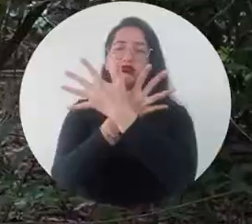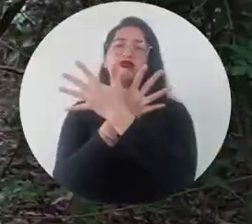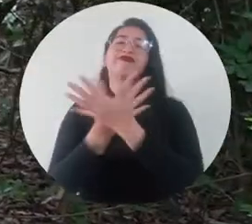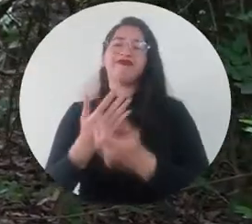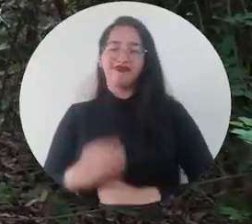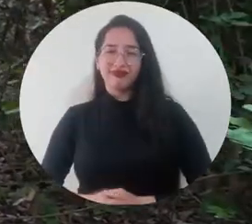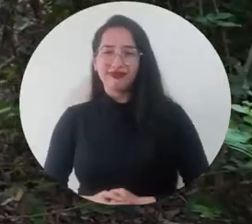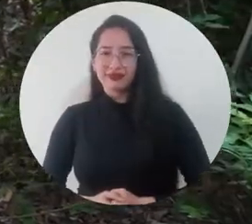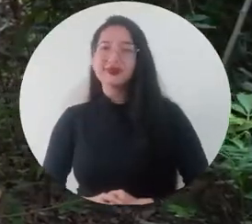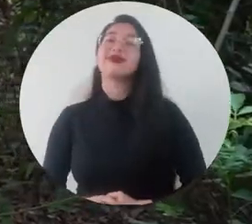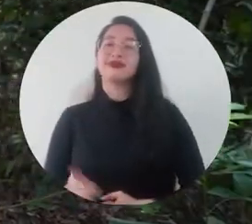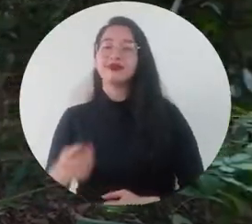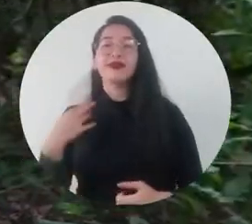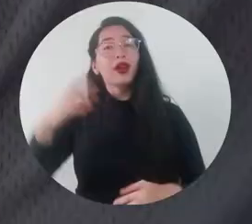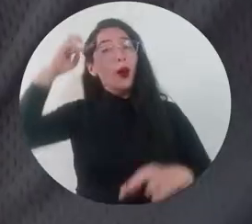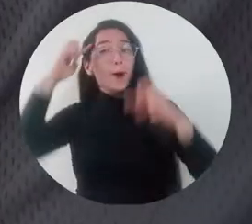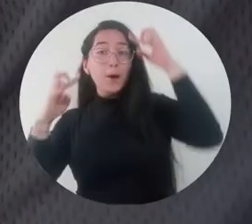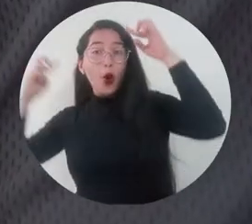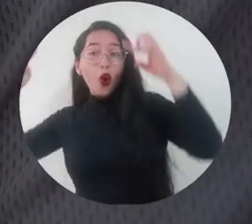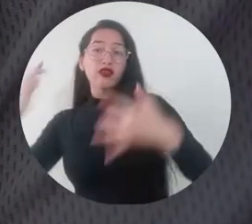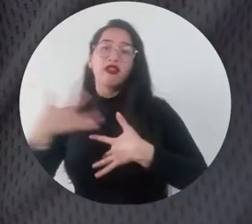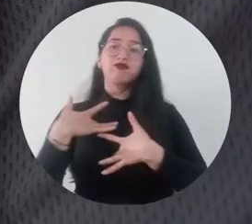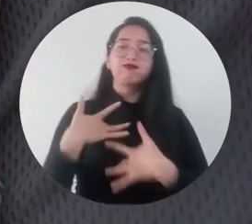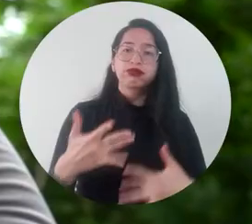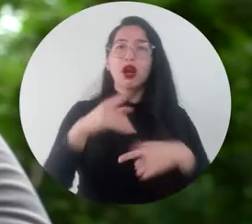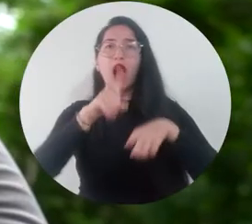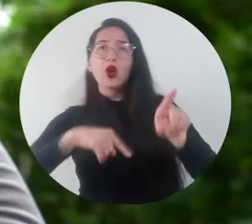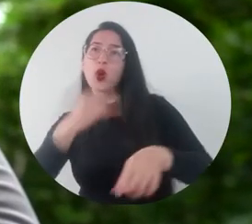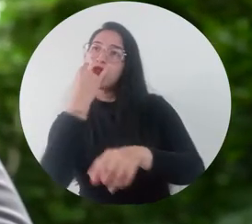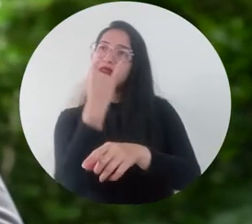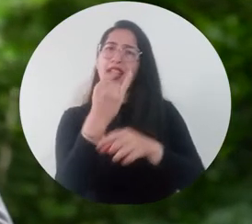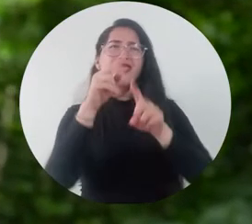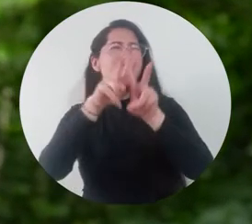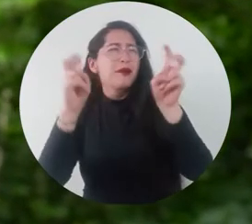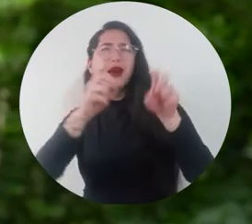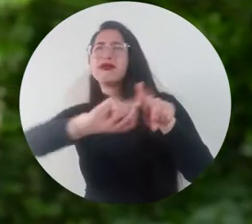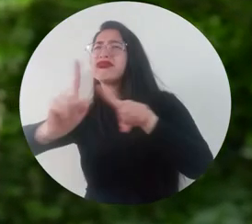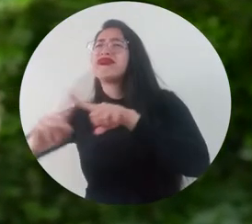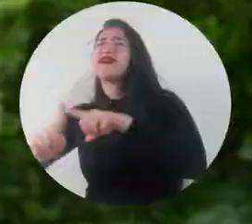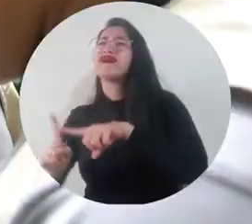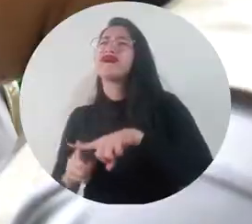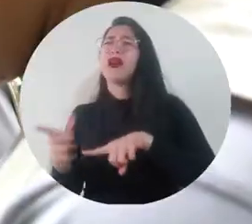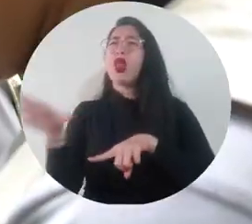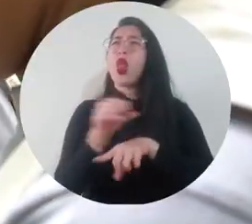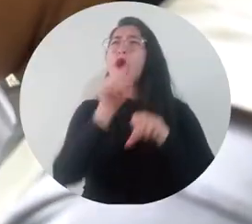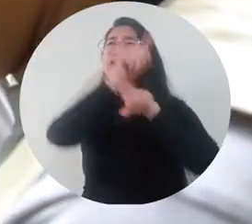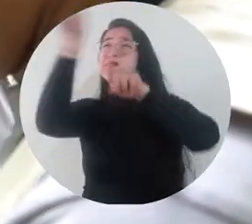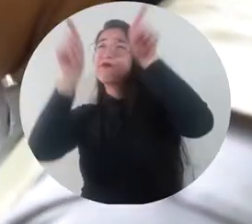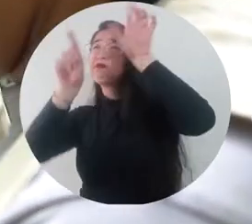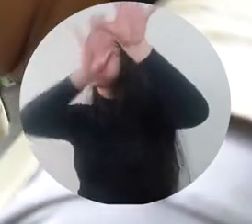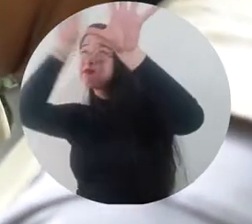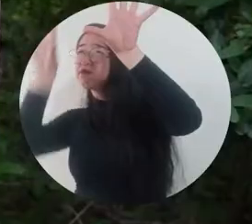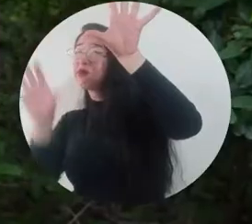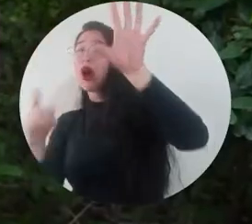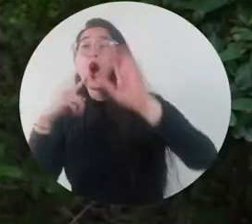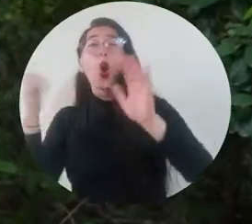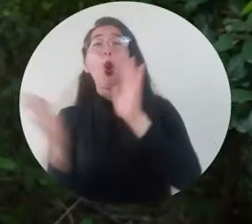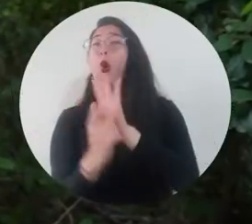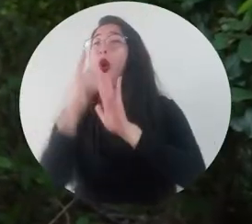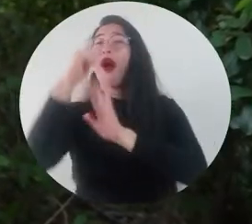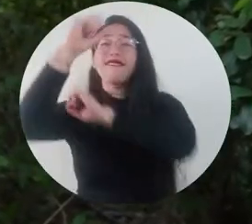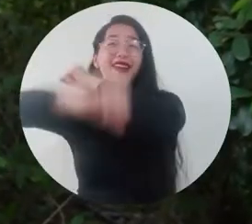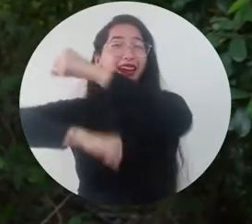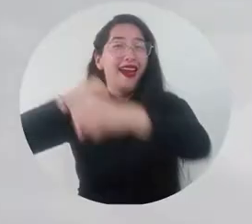rumbo Investigadores, observadores, voluntarios, profesionales y aficionados en torno al tema de las aves en diferentes países